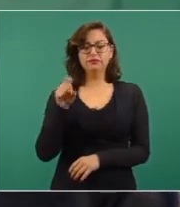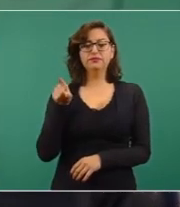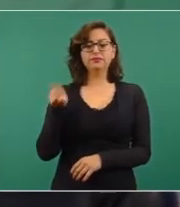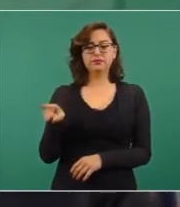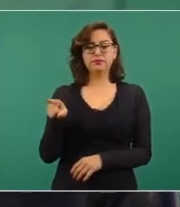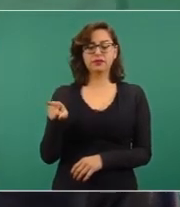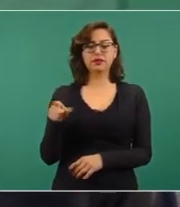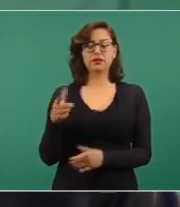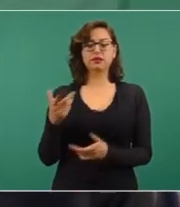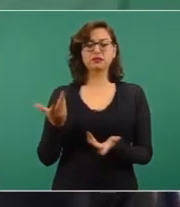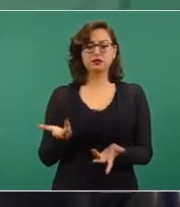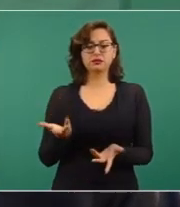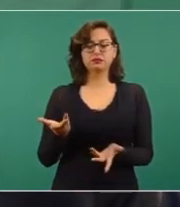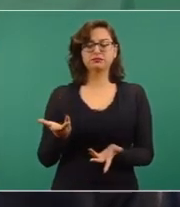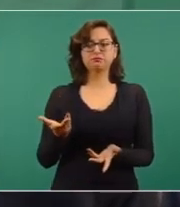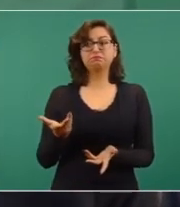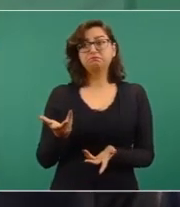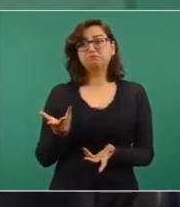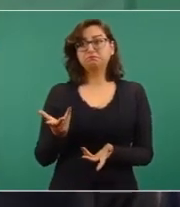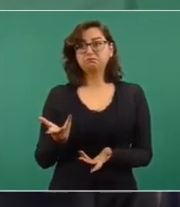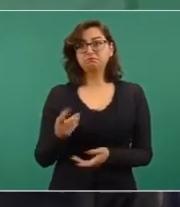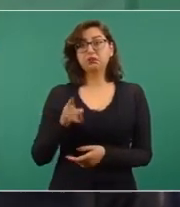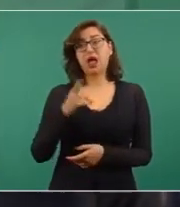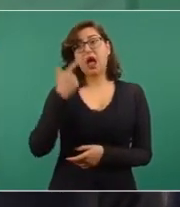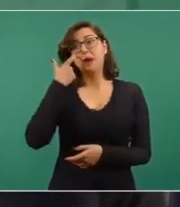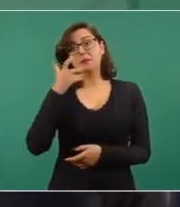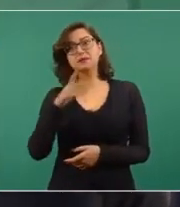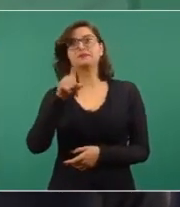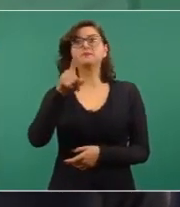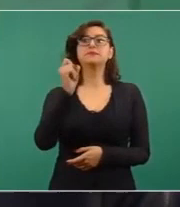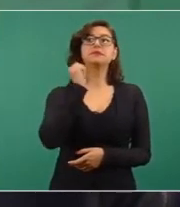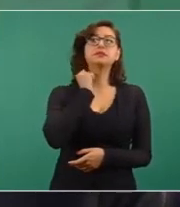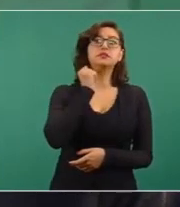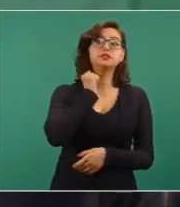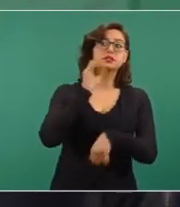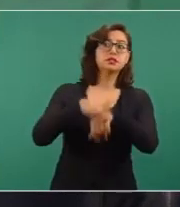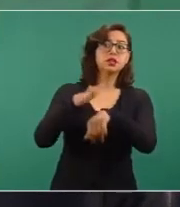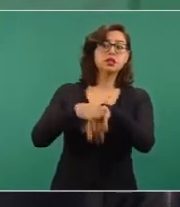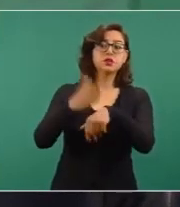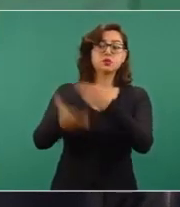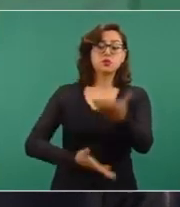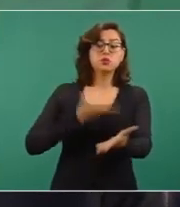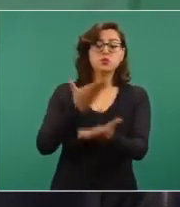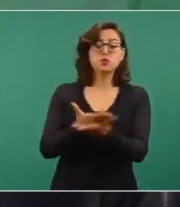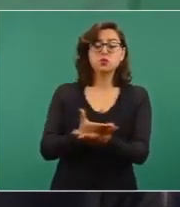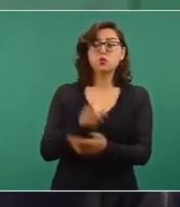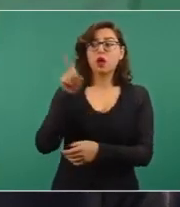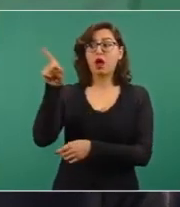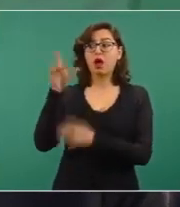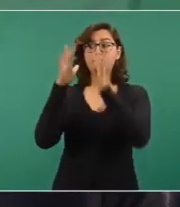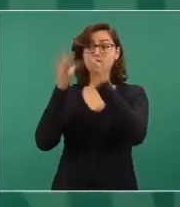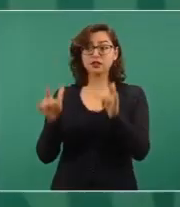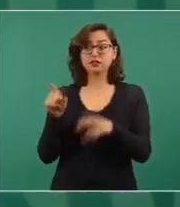Hacer propuesta para que el Senado decida como embajadora en Francia,